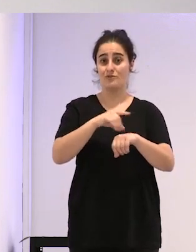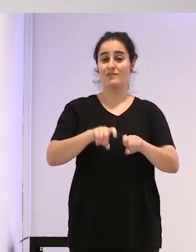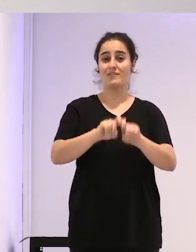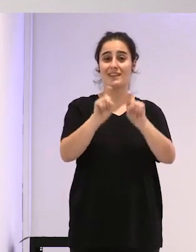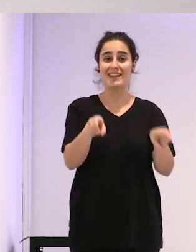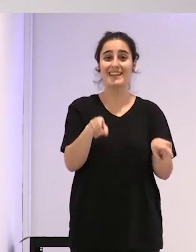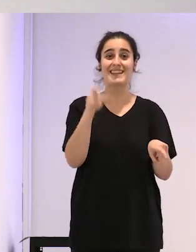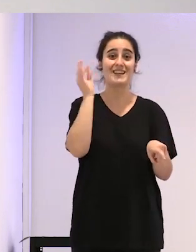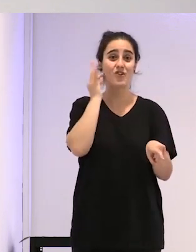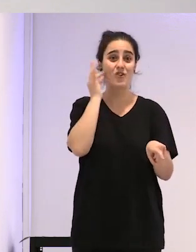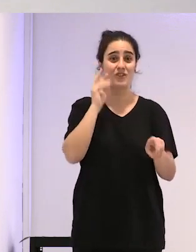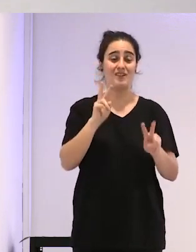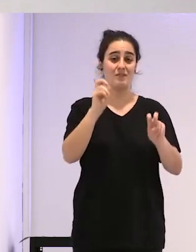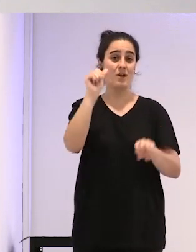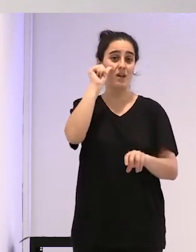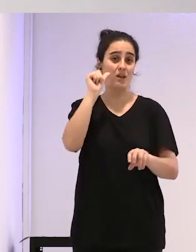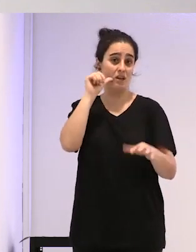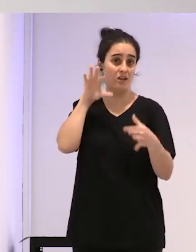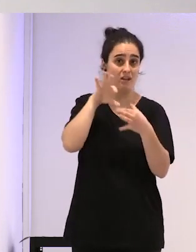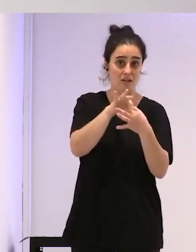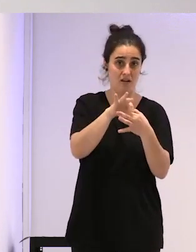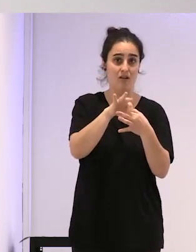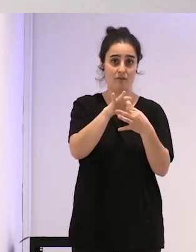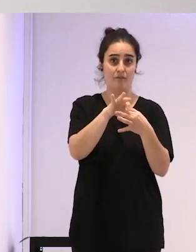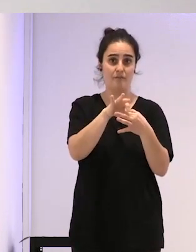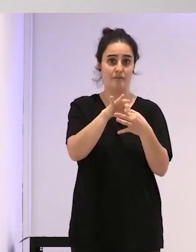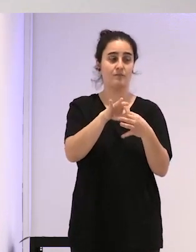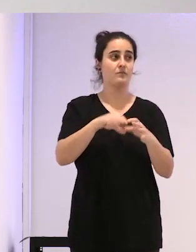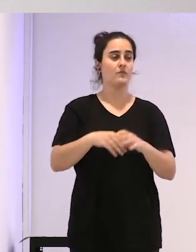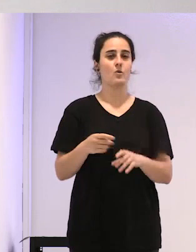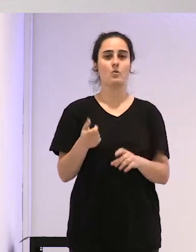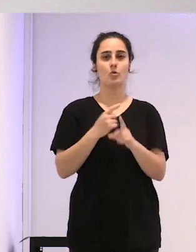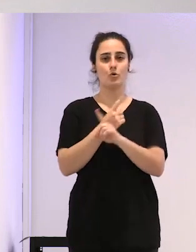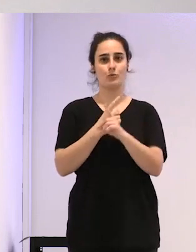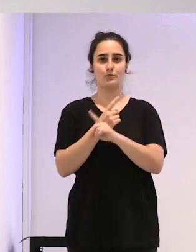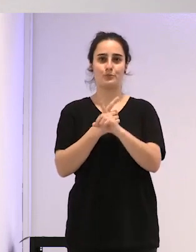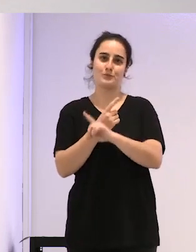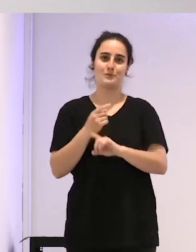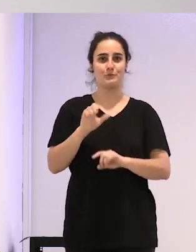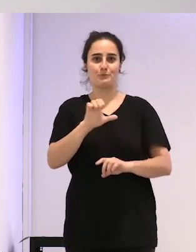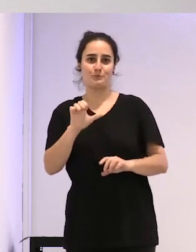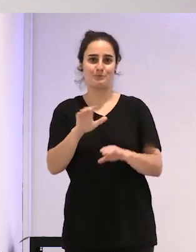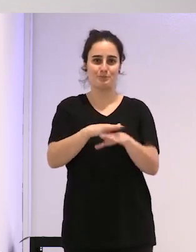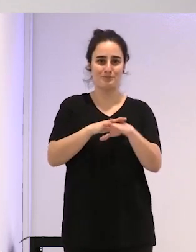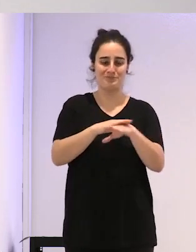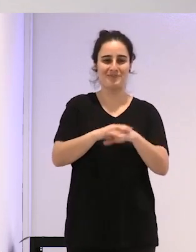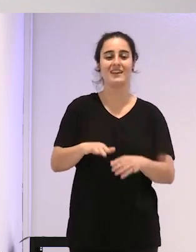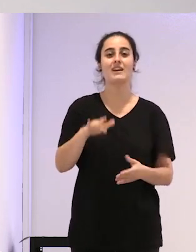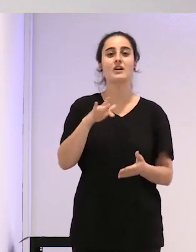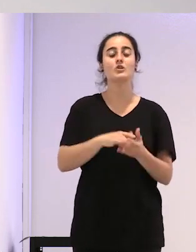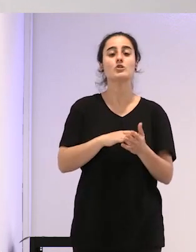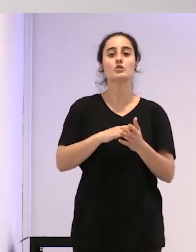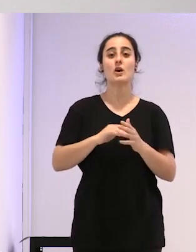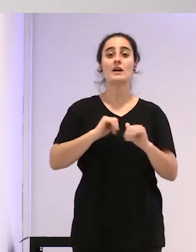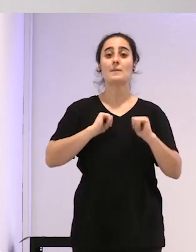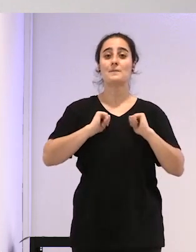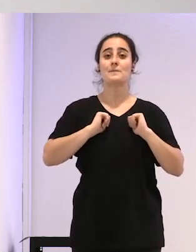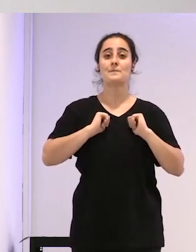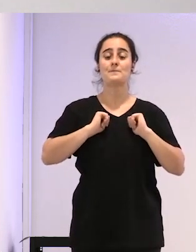y obstetricia. Obstetricia, perdón, estoy aquí un poco nerviosa. Con un máster en sexualidad